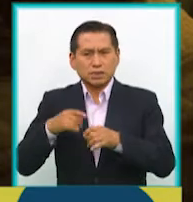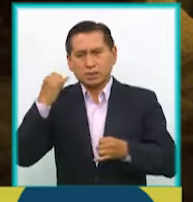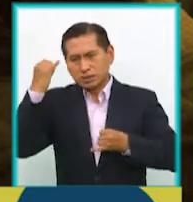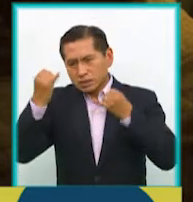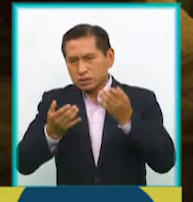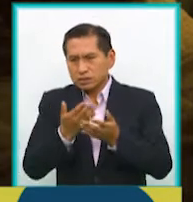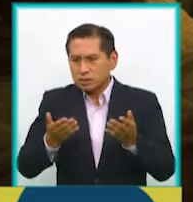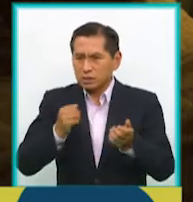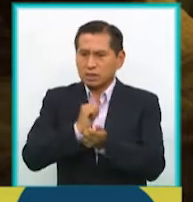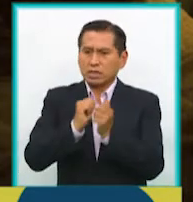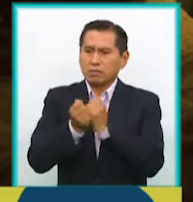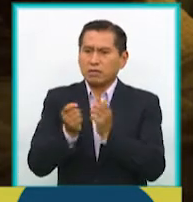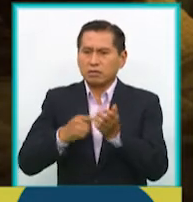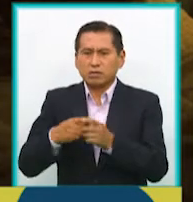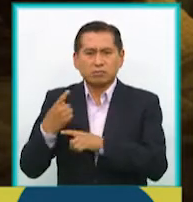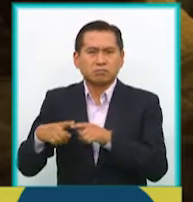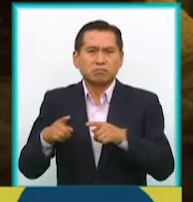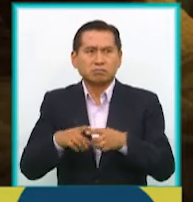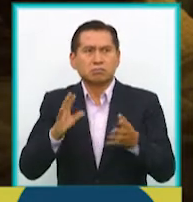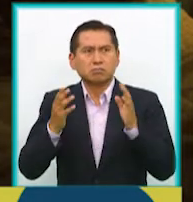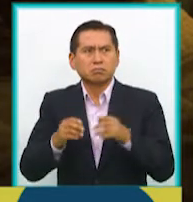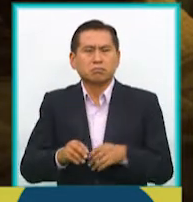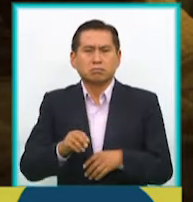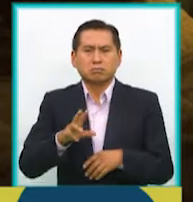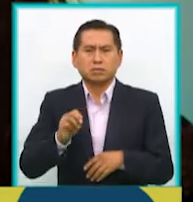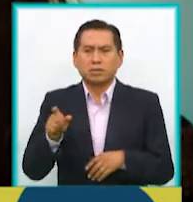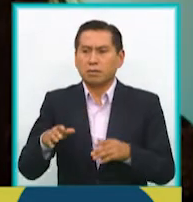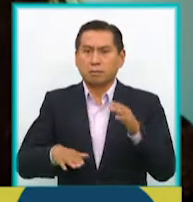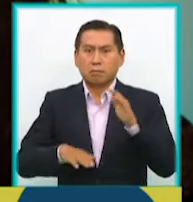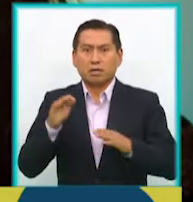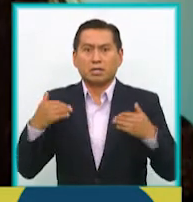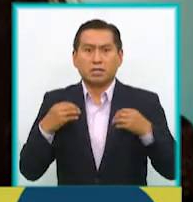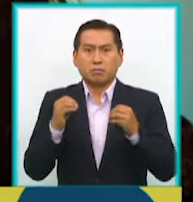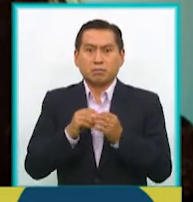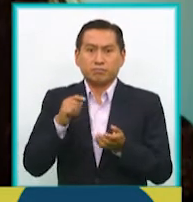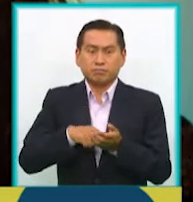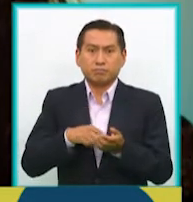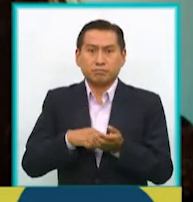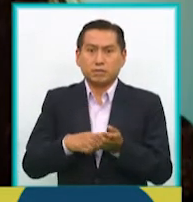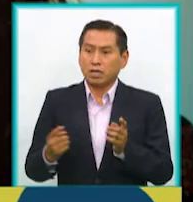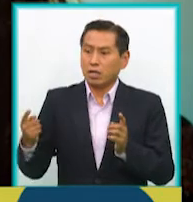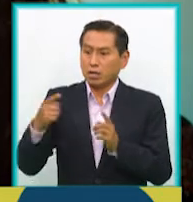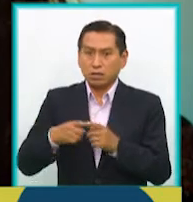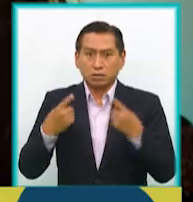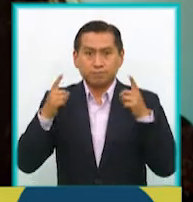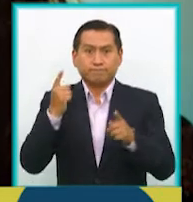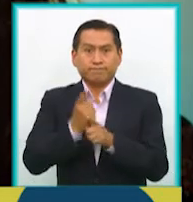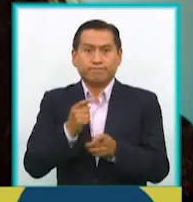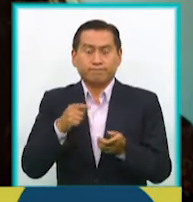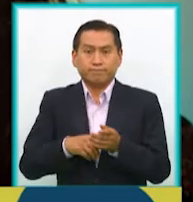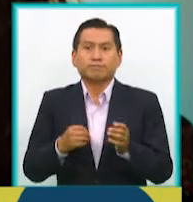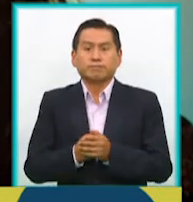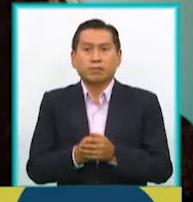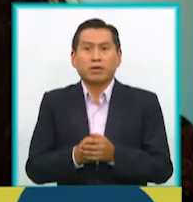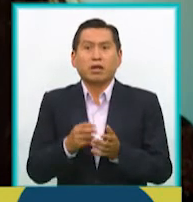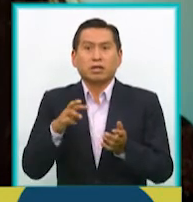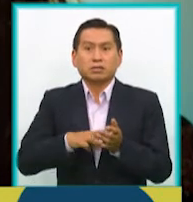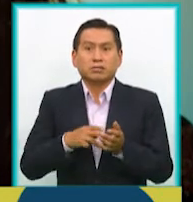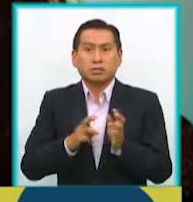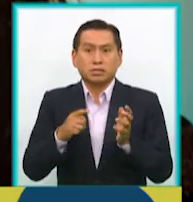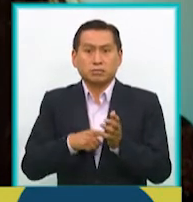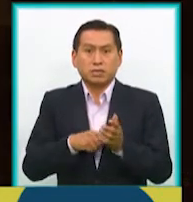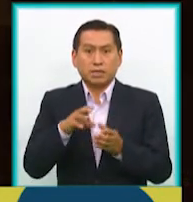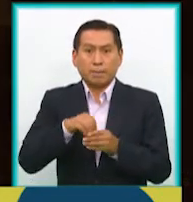cambiando las versiones, pues debe haber como unas 30 o más versiones del guión hasta lograr el resultado. Ya cuando